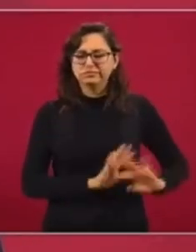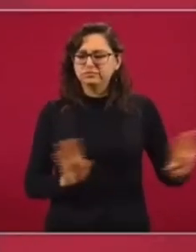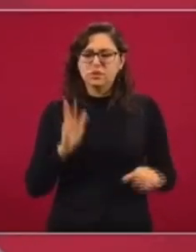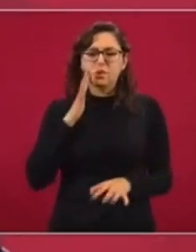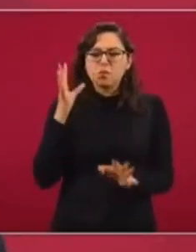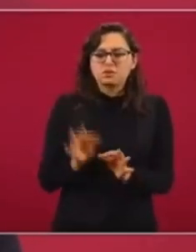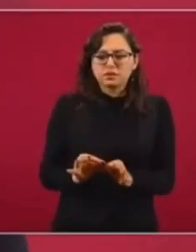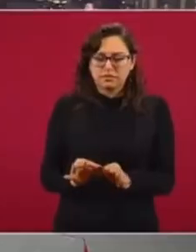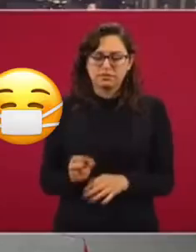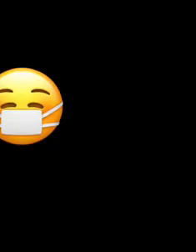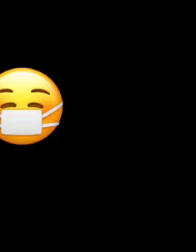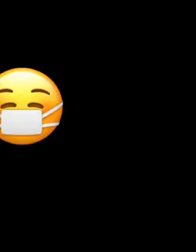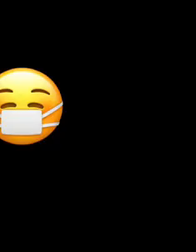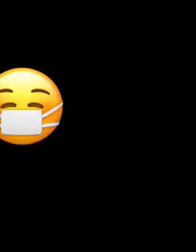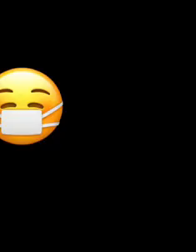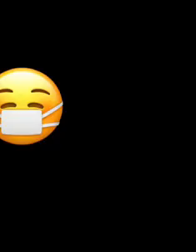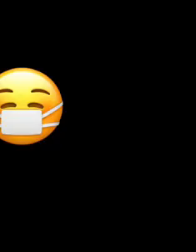responsabilidad. Eso es lo que puedo comentar.